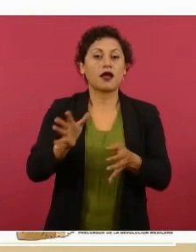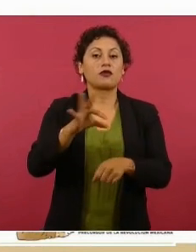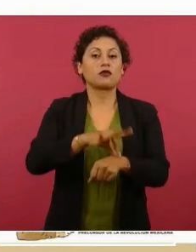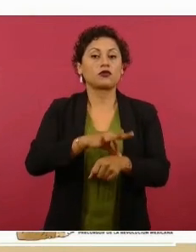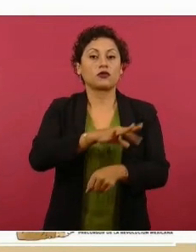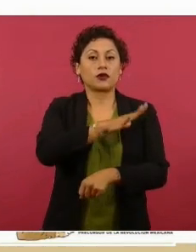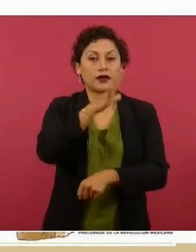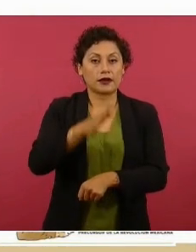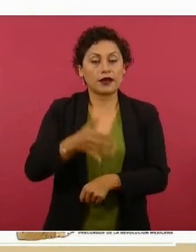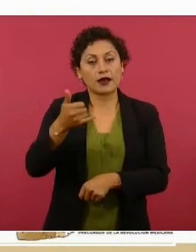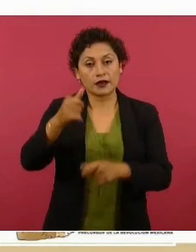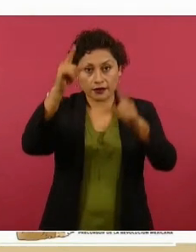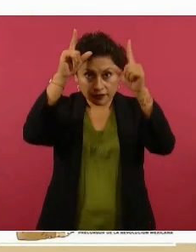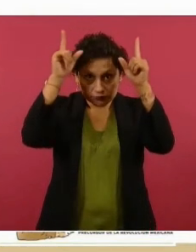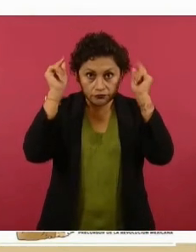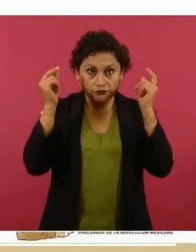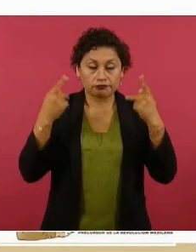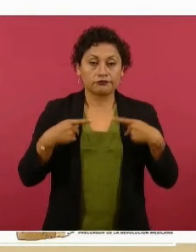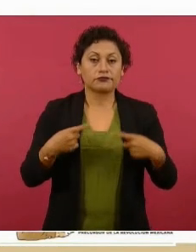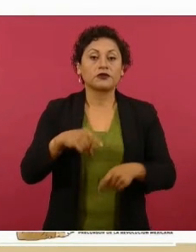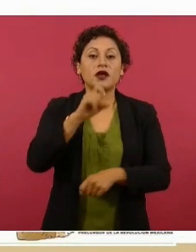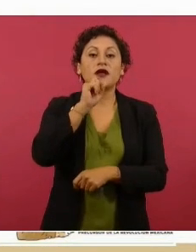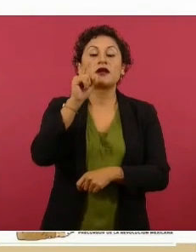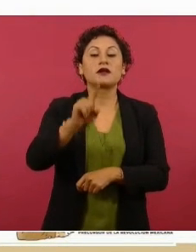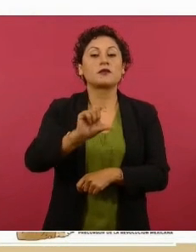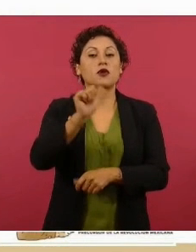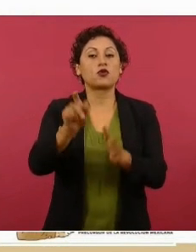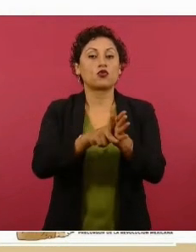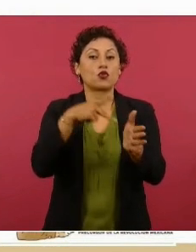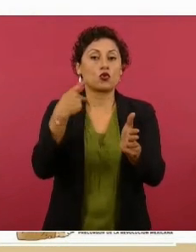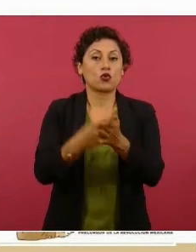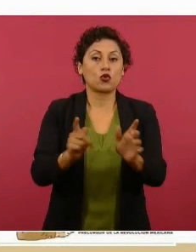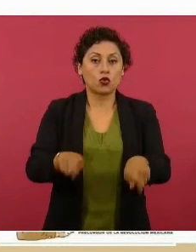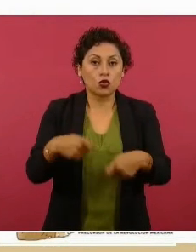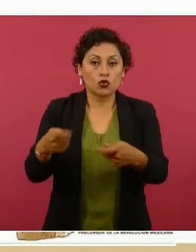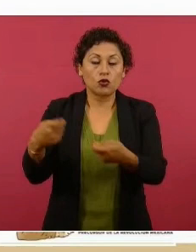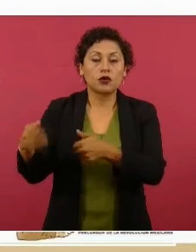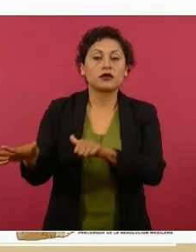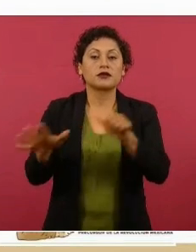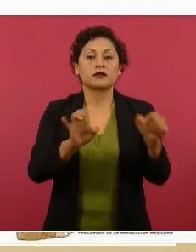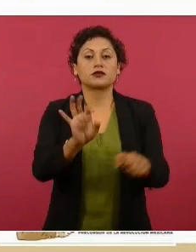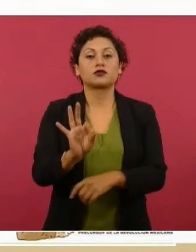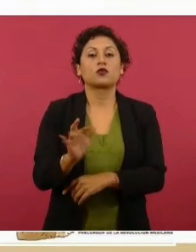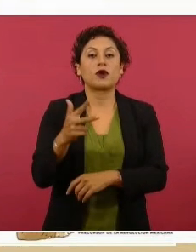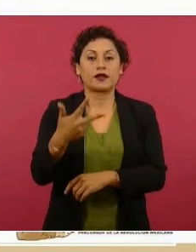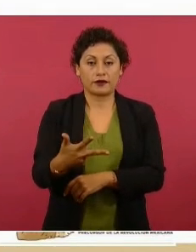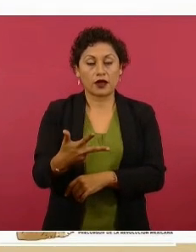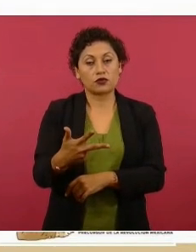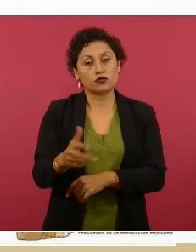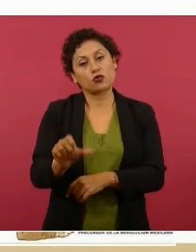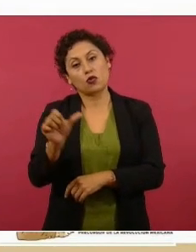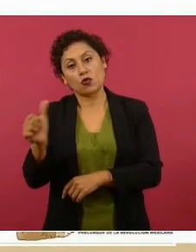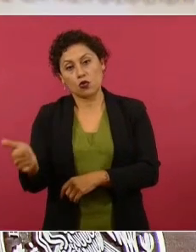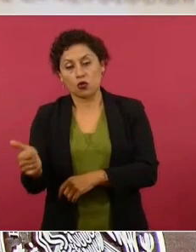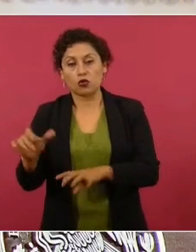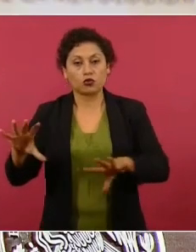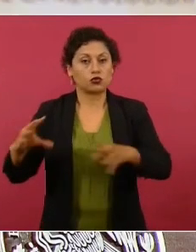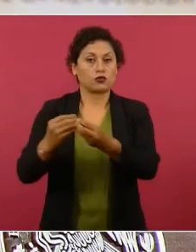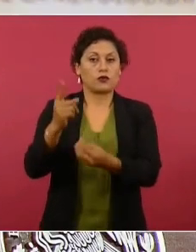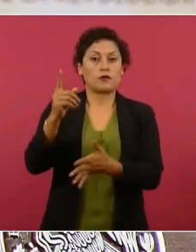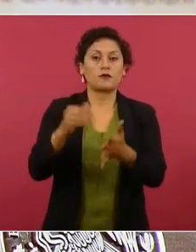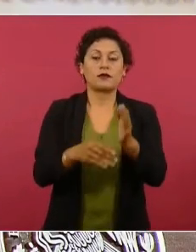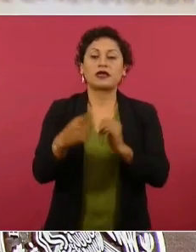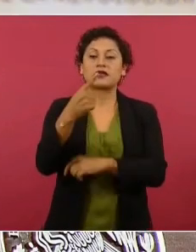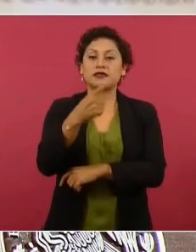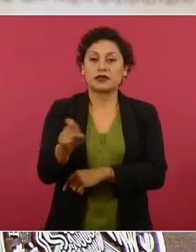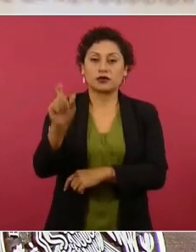personal de enfermería. También en el proceso de basificación ya tienen base 648 de los mil 150 profesionales de salud